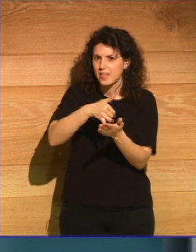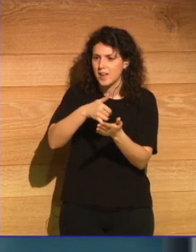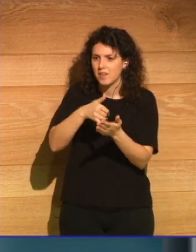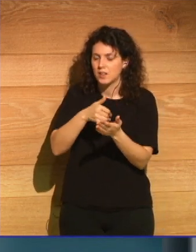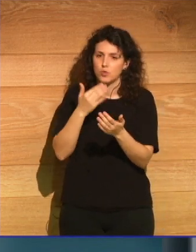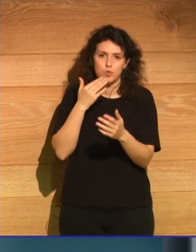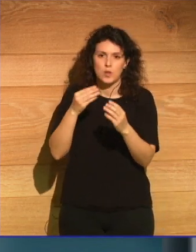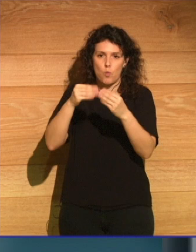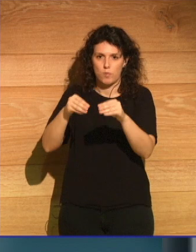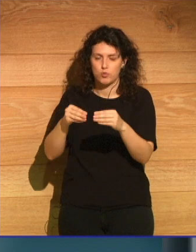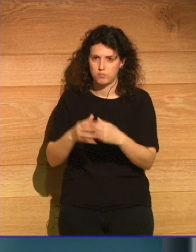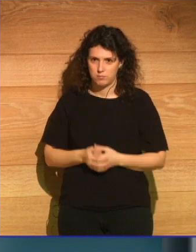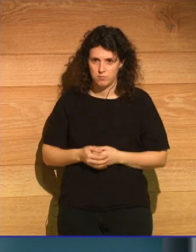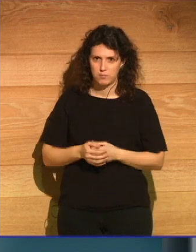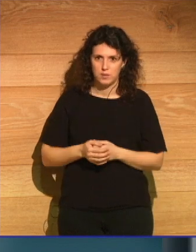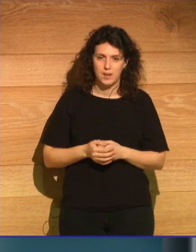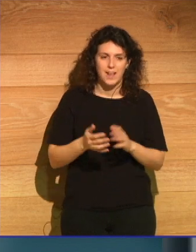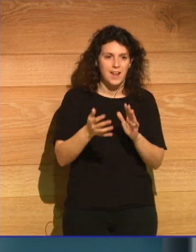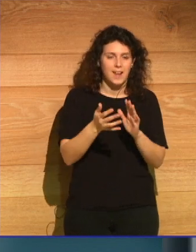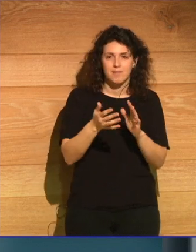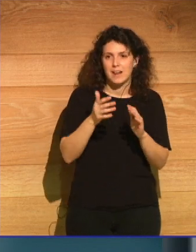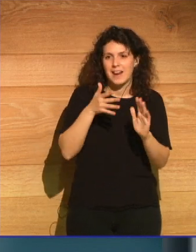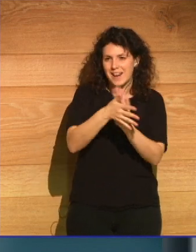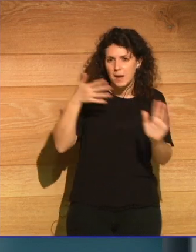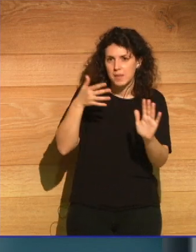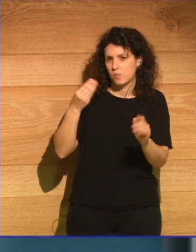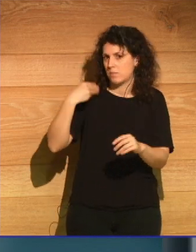cascarones, capaces de fluir tan libremente como el agua.